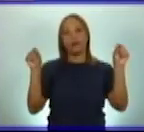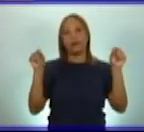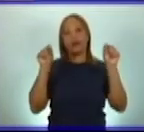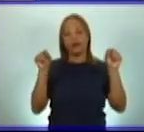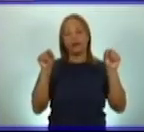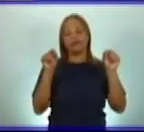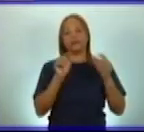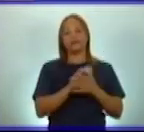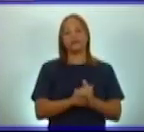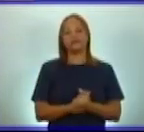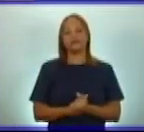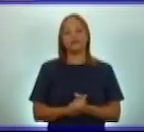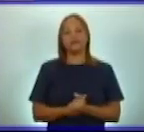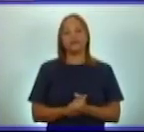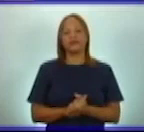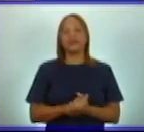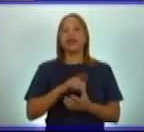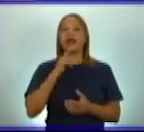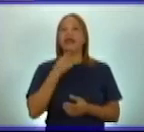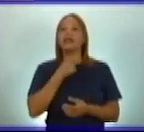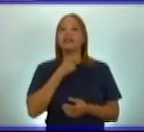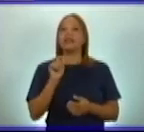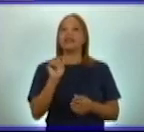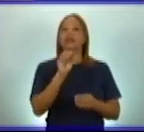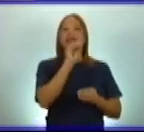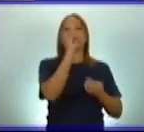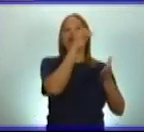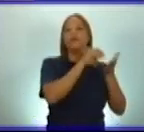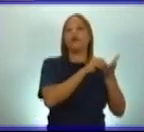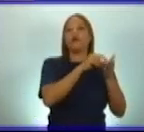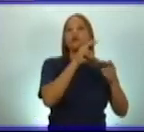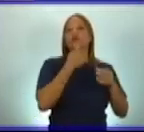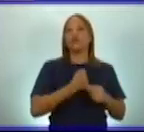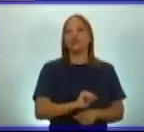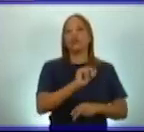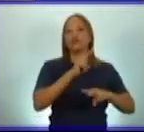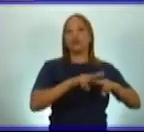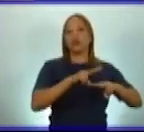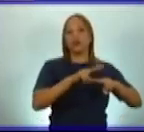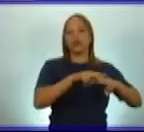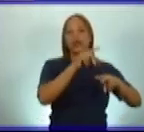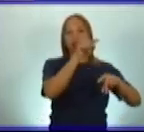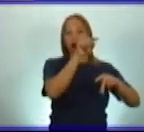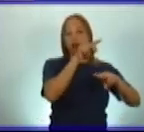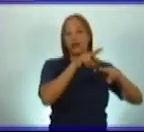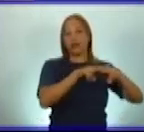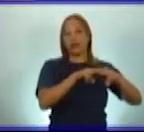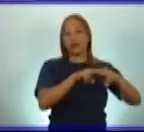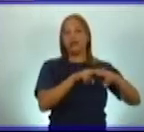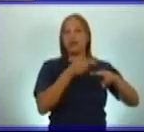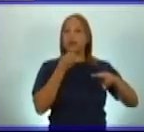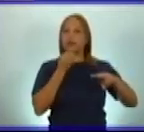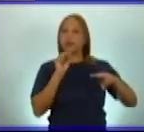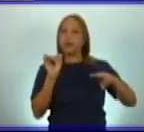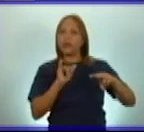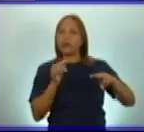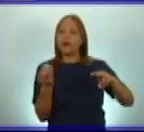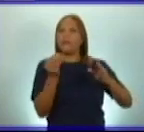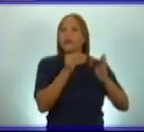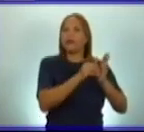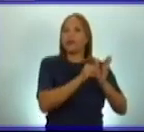Aquí te ejemplificamos el lugar donde nació. Pero pudieras ubicar también